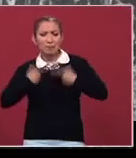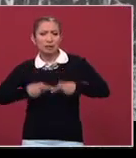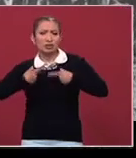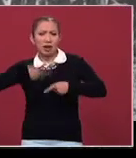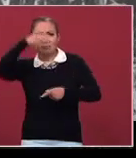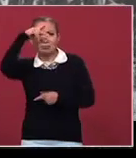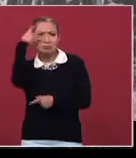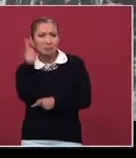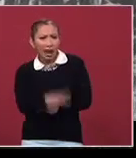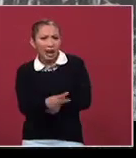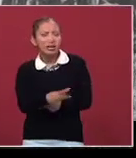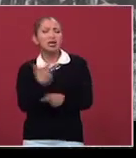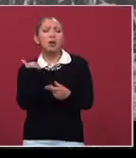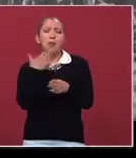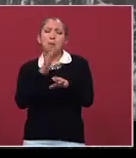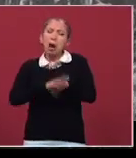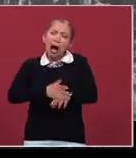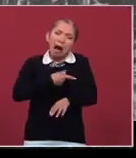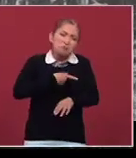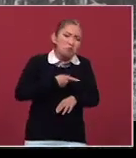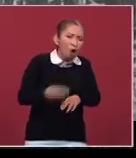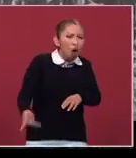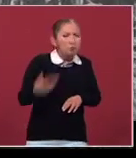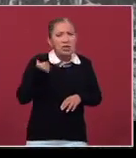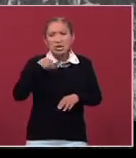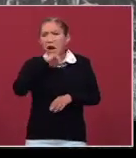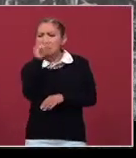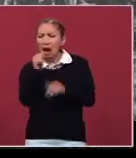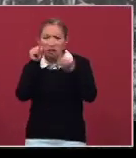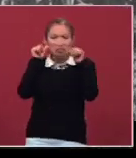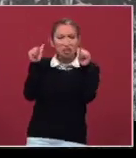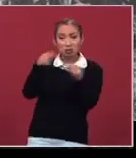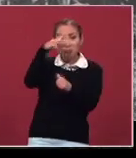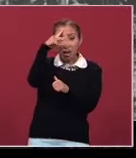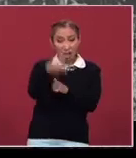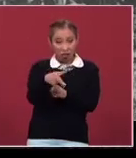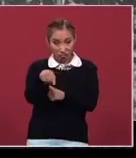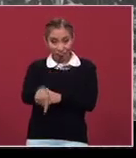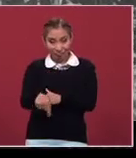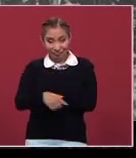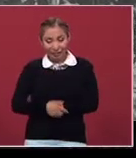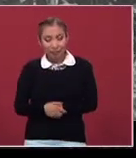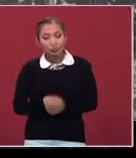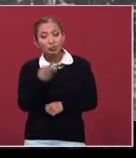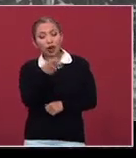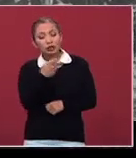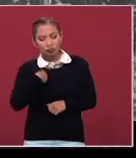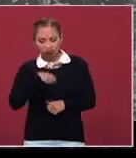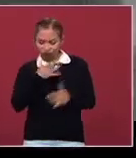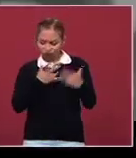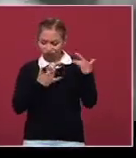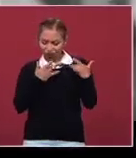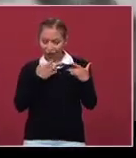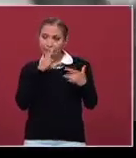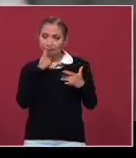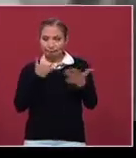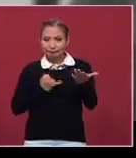mexicanos más pobres y desfavorecidos de este país, fue que decidimos